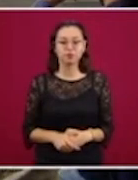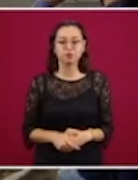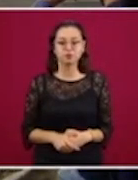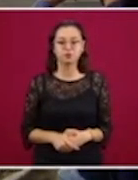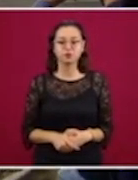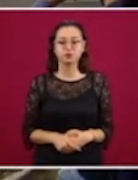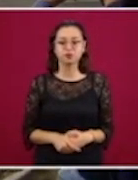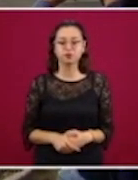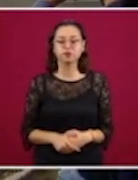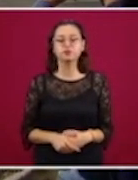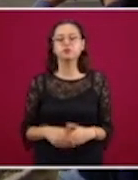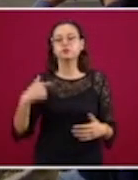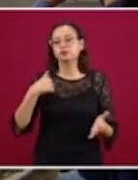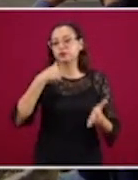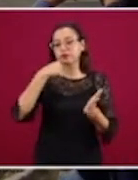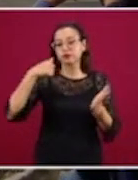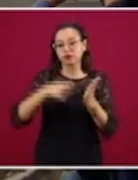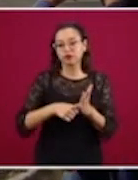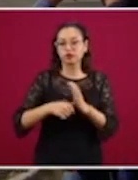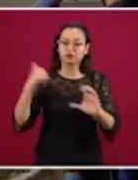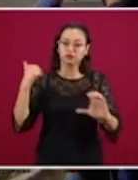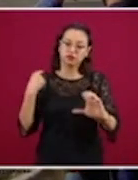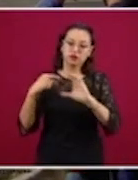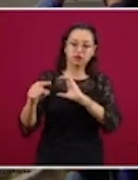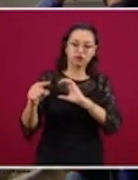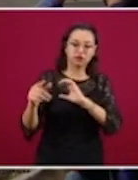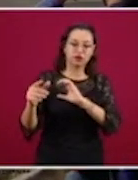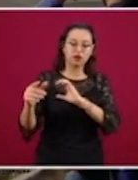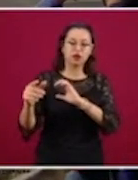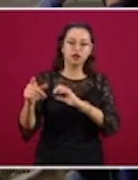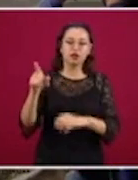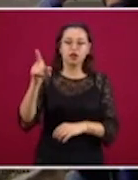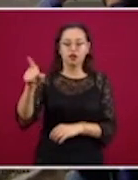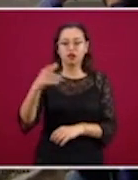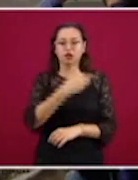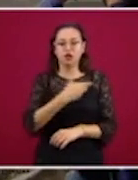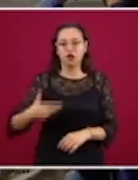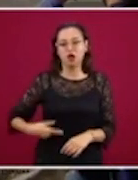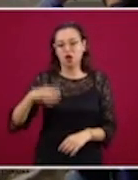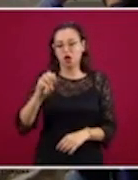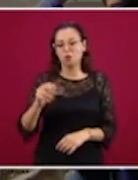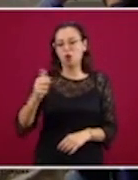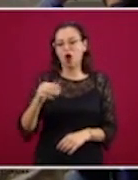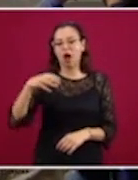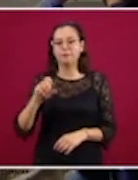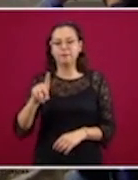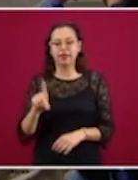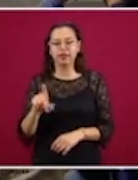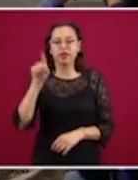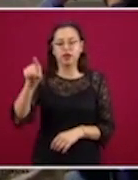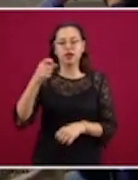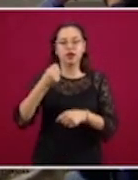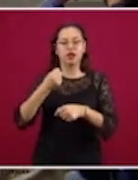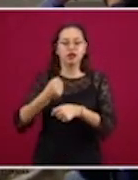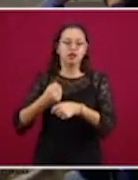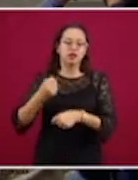Es dirigida al señor Mohamed Sansui Barquindo, secretario general de